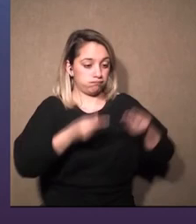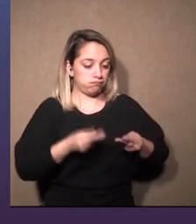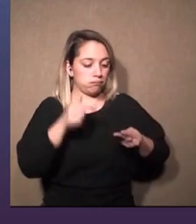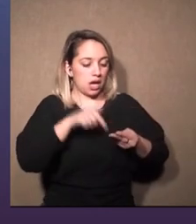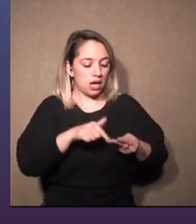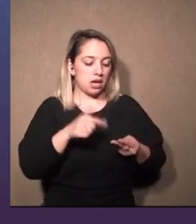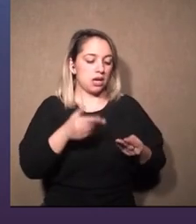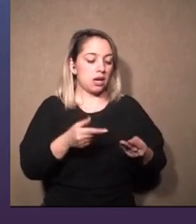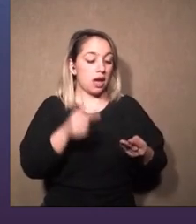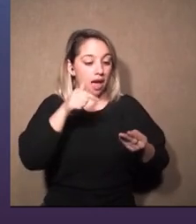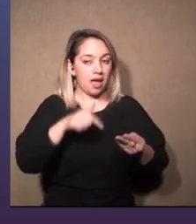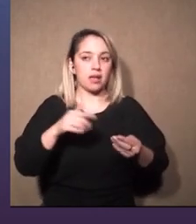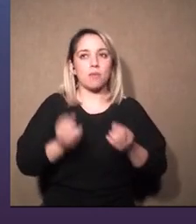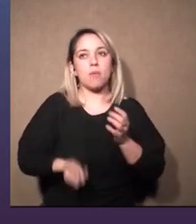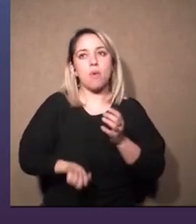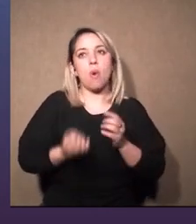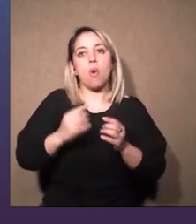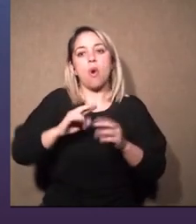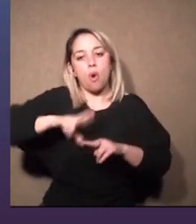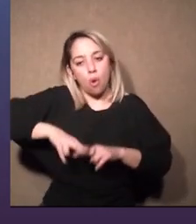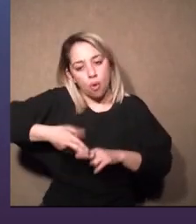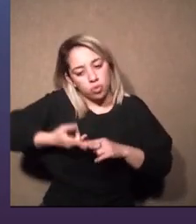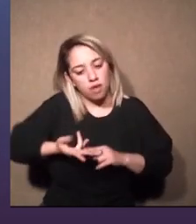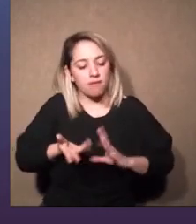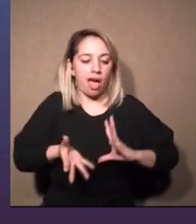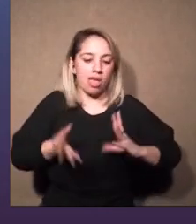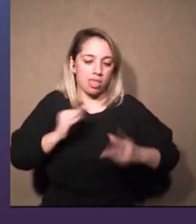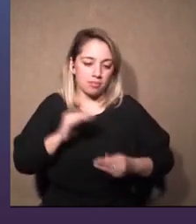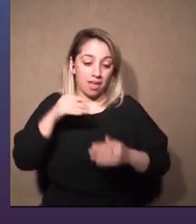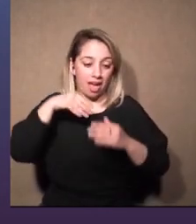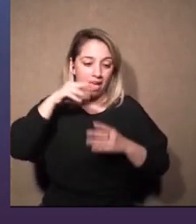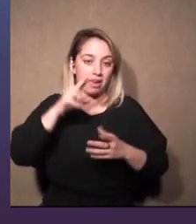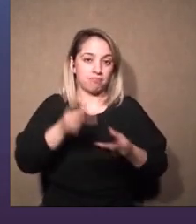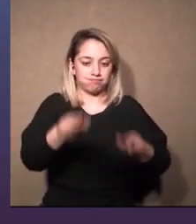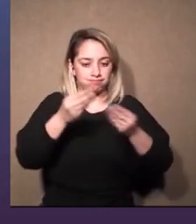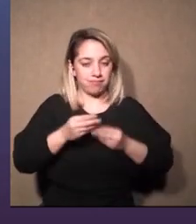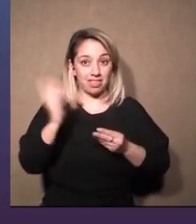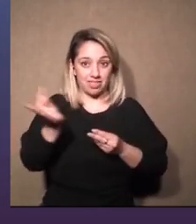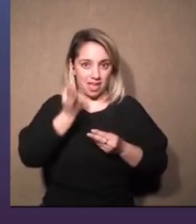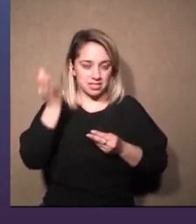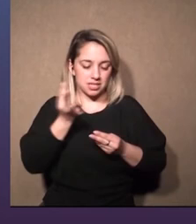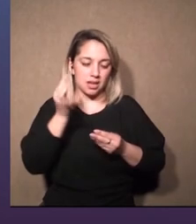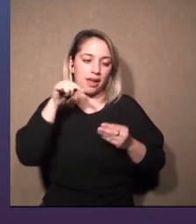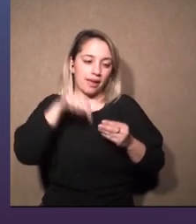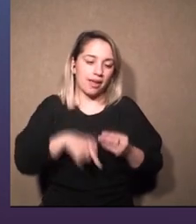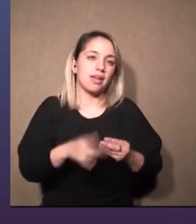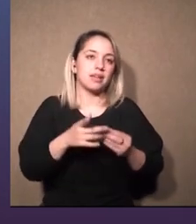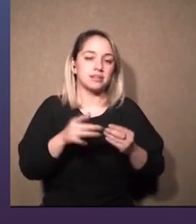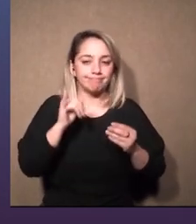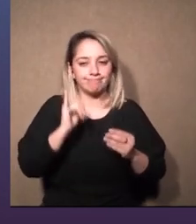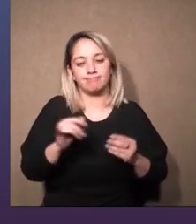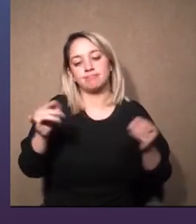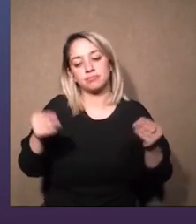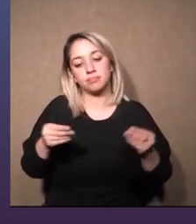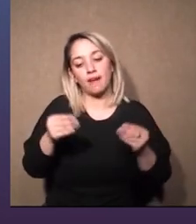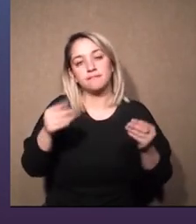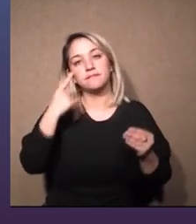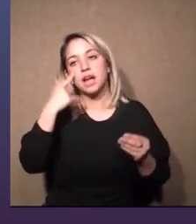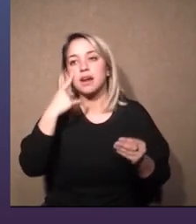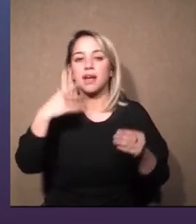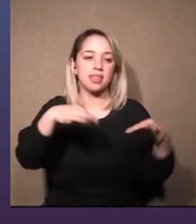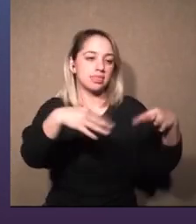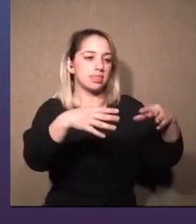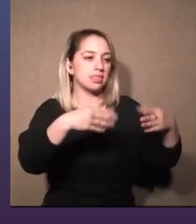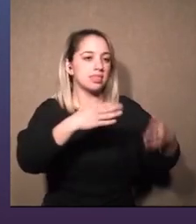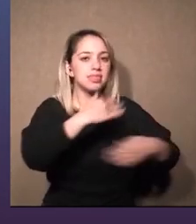ahí hay un nuevo proceso de adaptación o entra al taller y ahí sí pasás más a la materialidad bueno va a ser